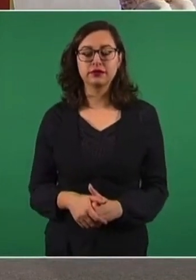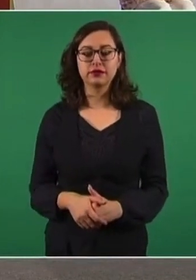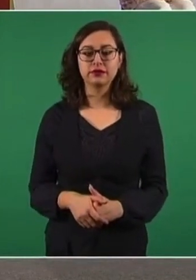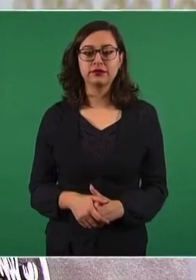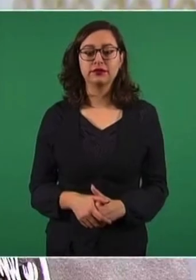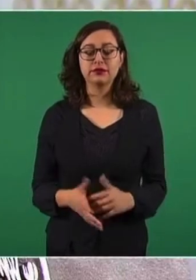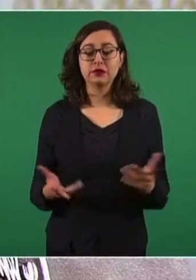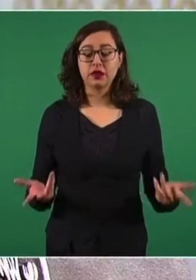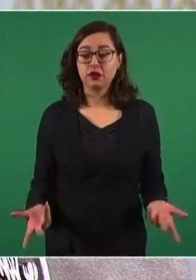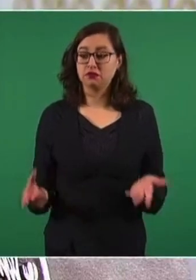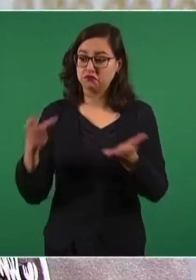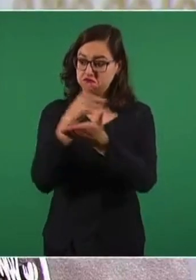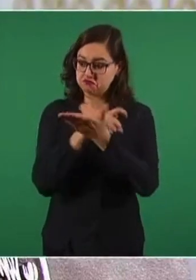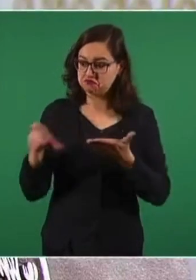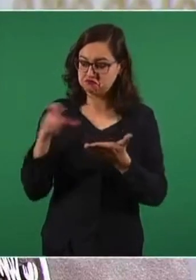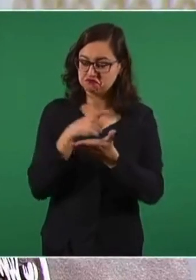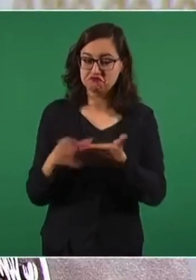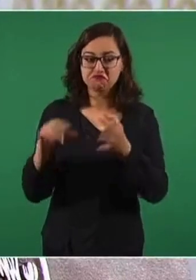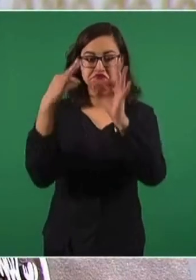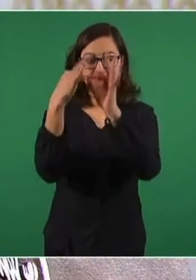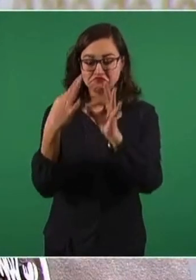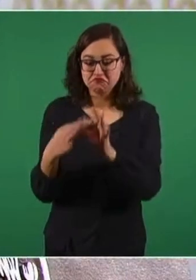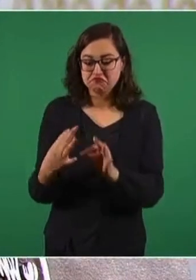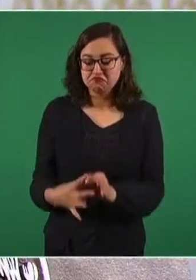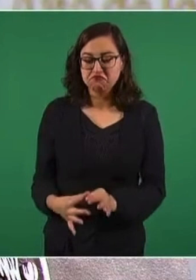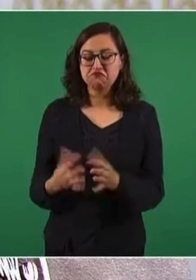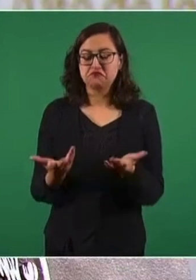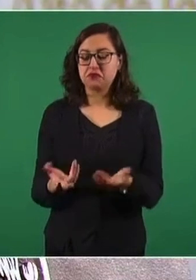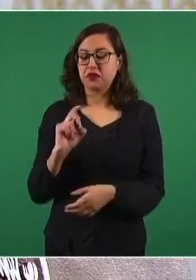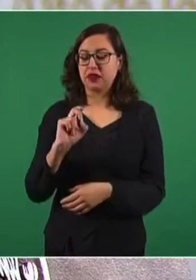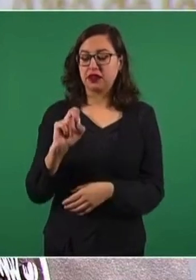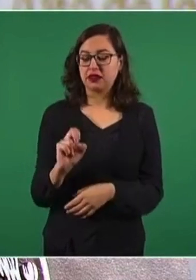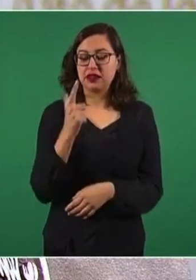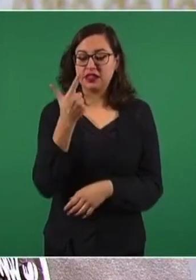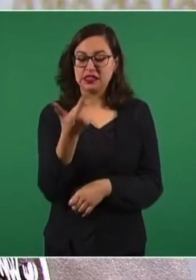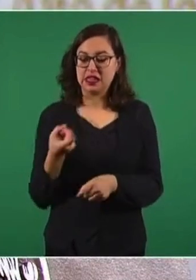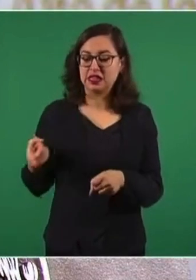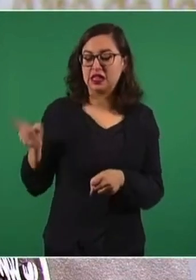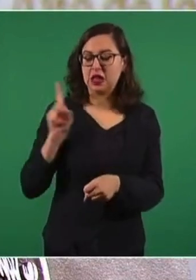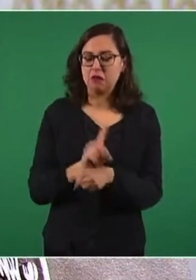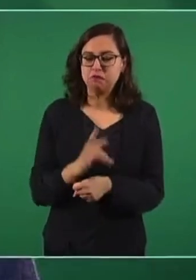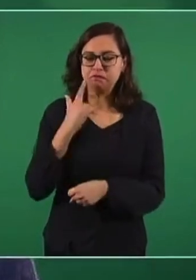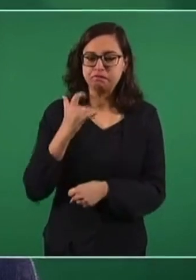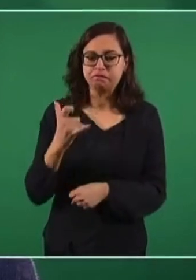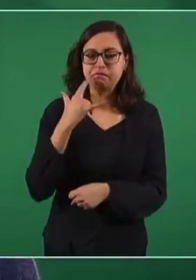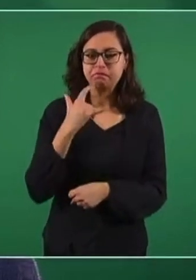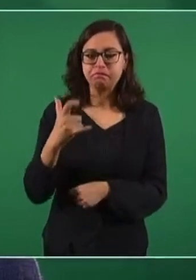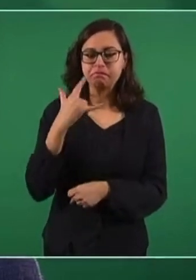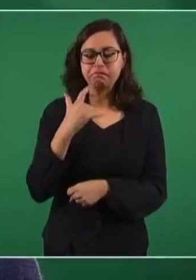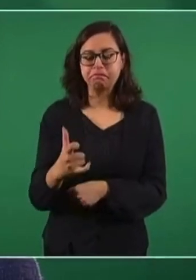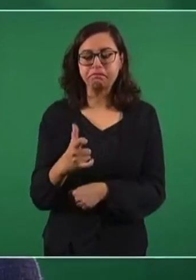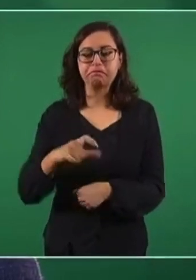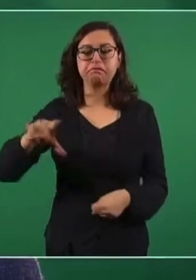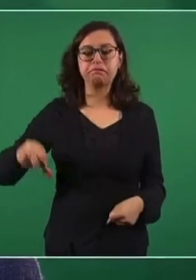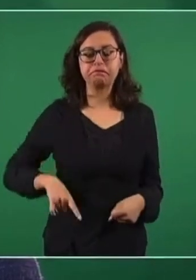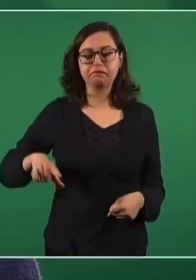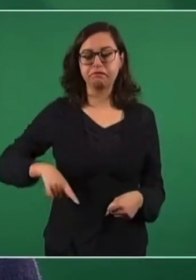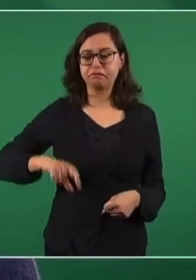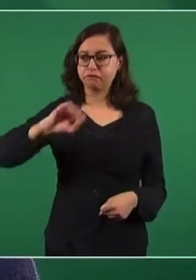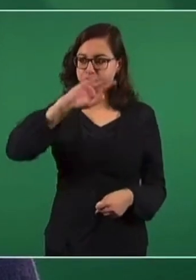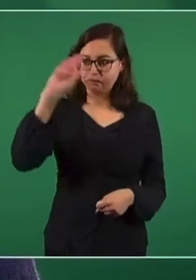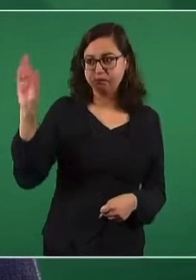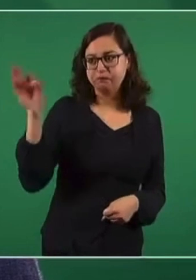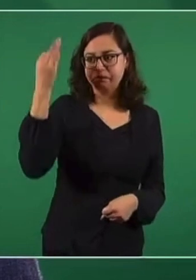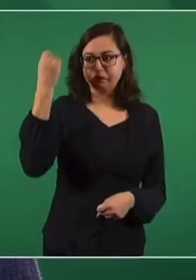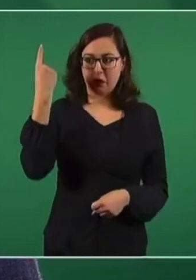de manera más eficiente. En 37 días el sector logró adquirir desde el gobierno federal lo que